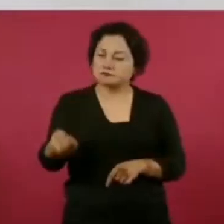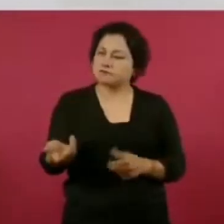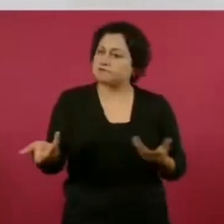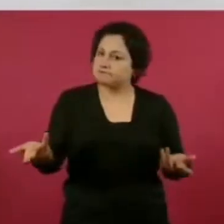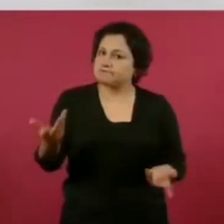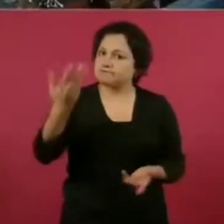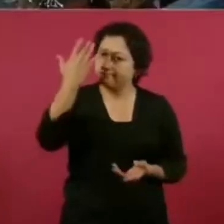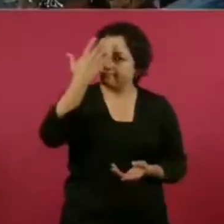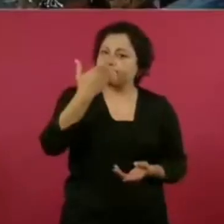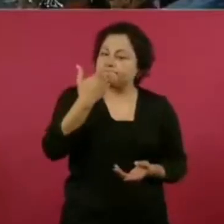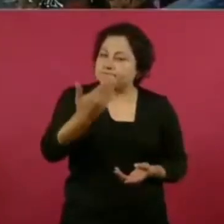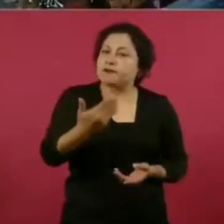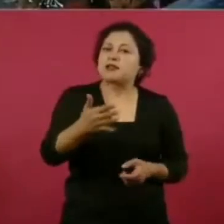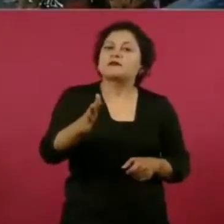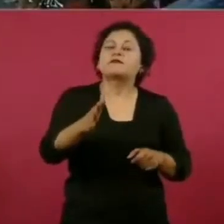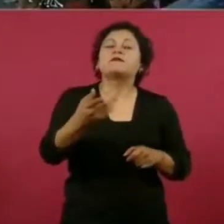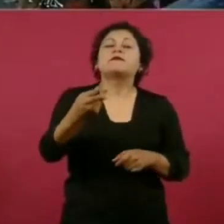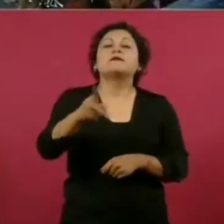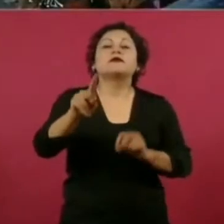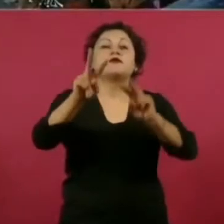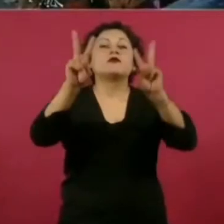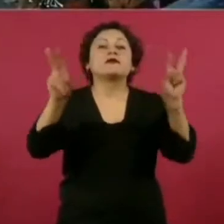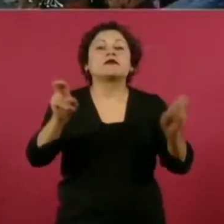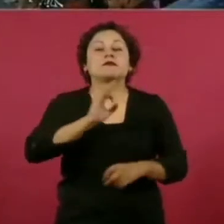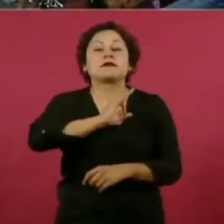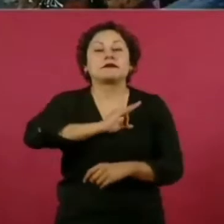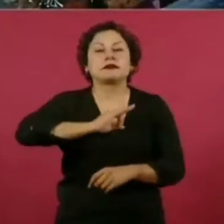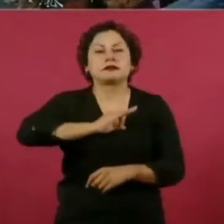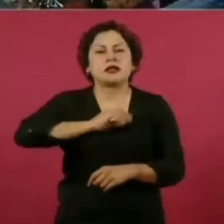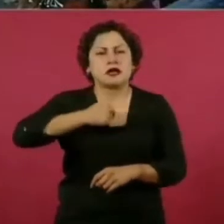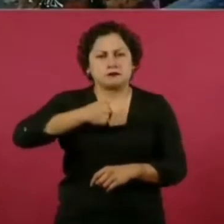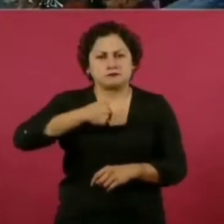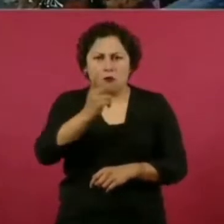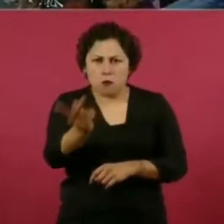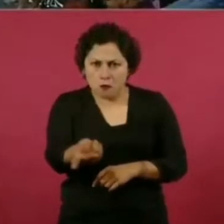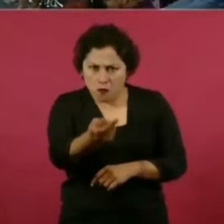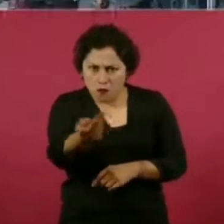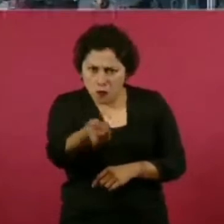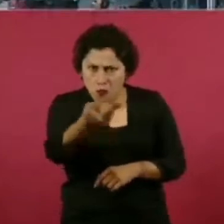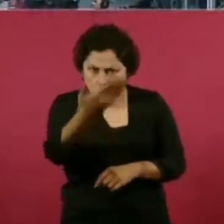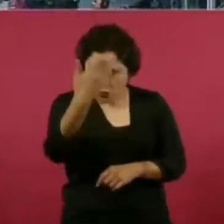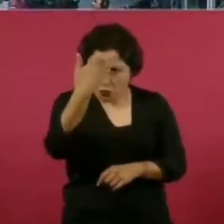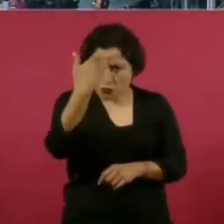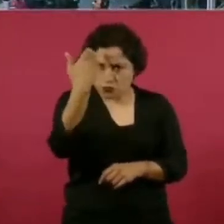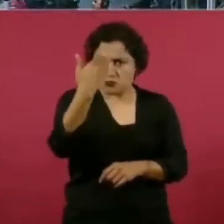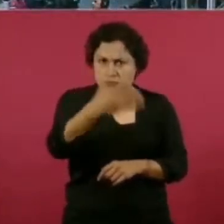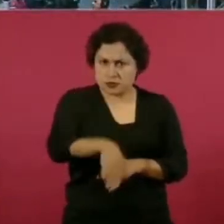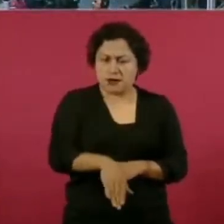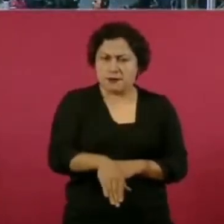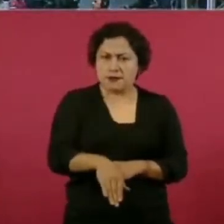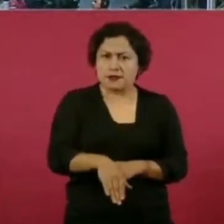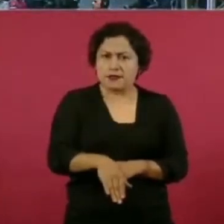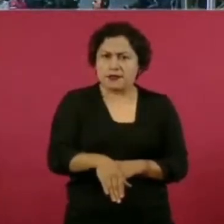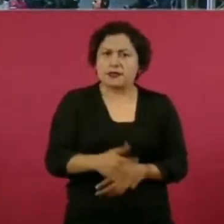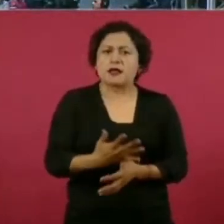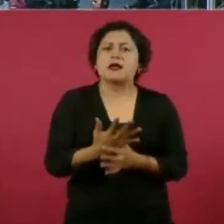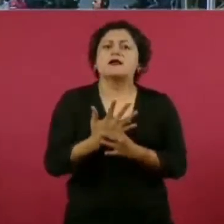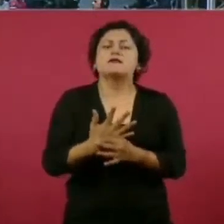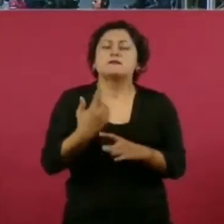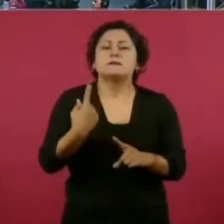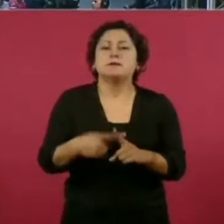cuál es la fuente? La de